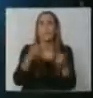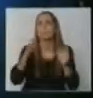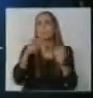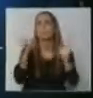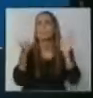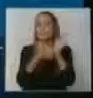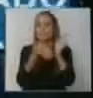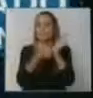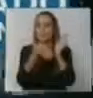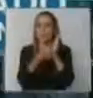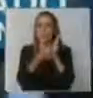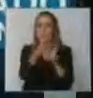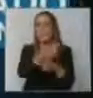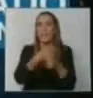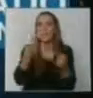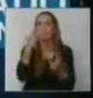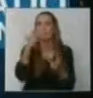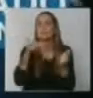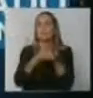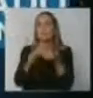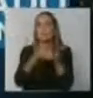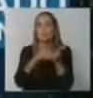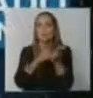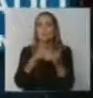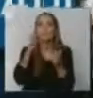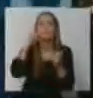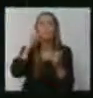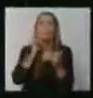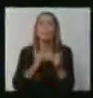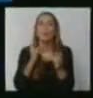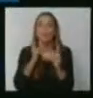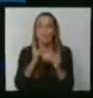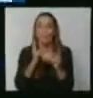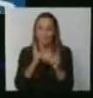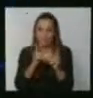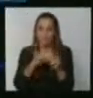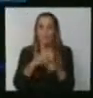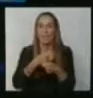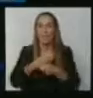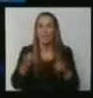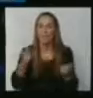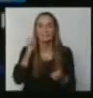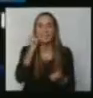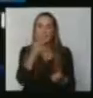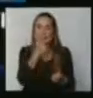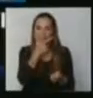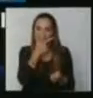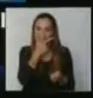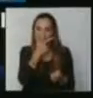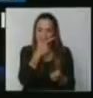y pasivo de 3 millones de metros cúbicos al día. Y por cada metro cúbico de gas se emiten